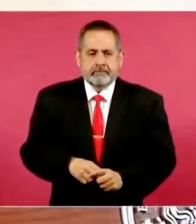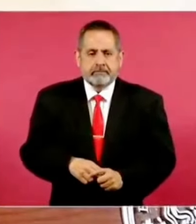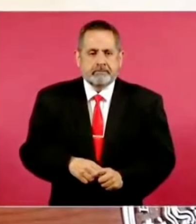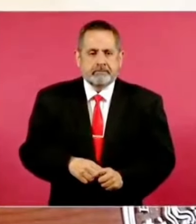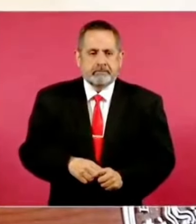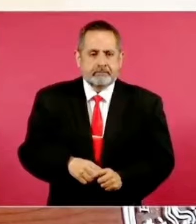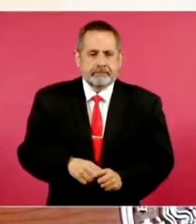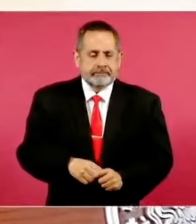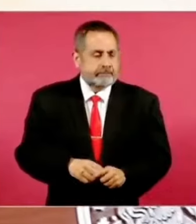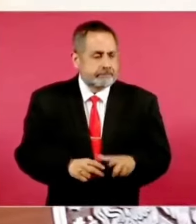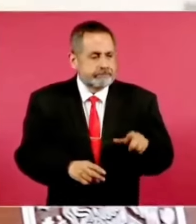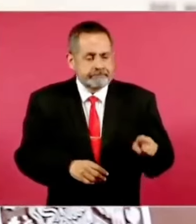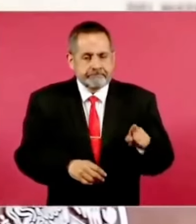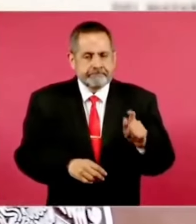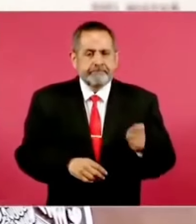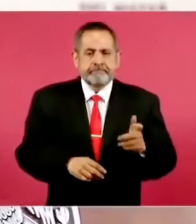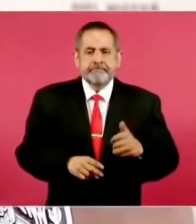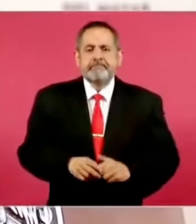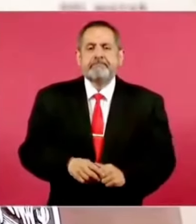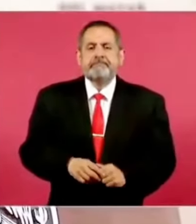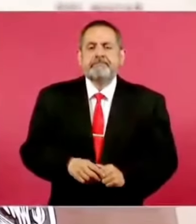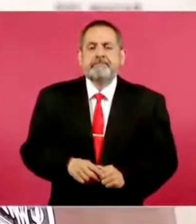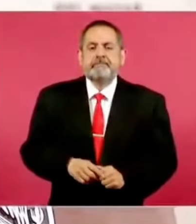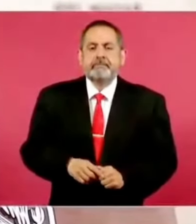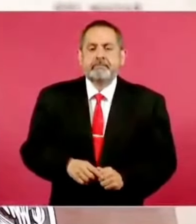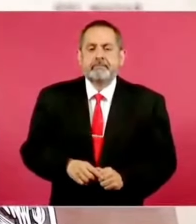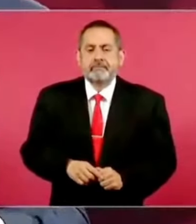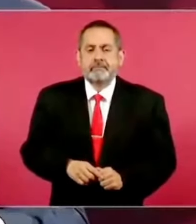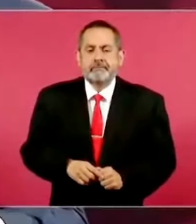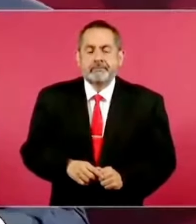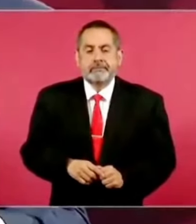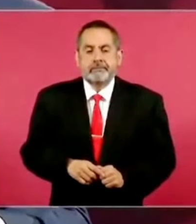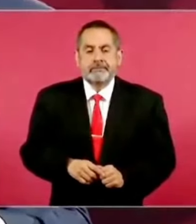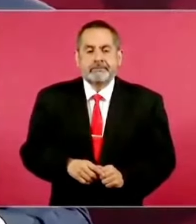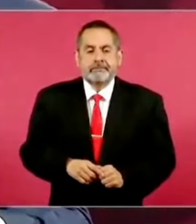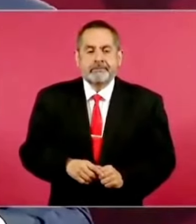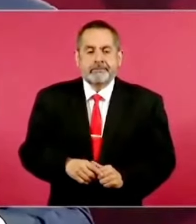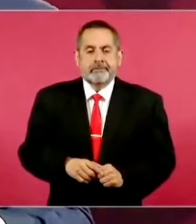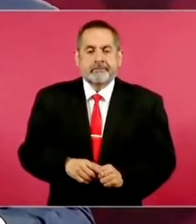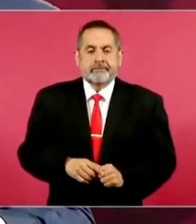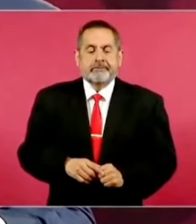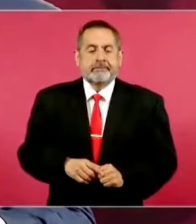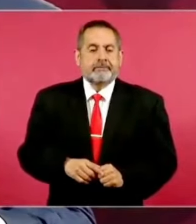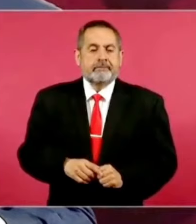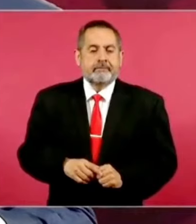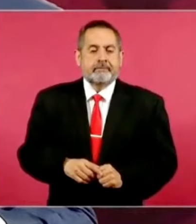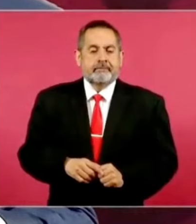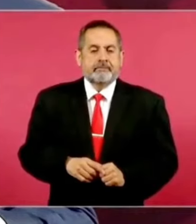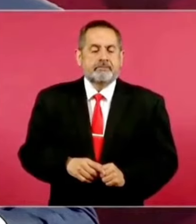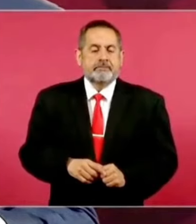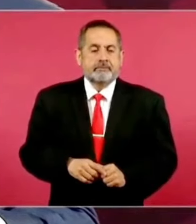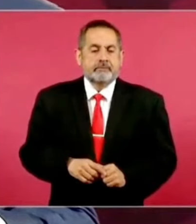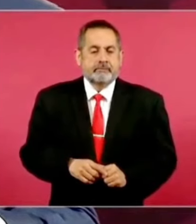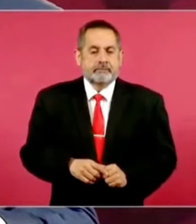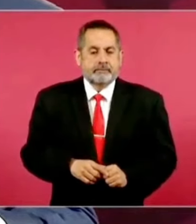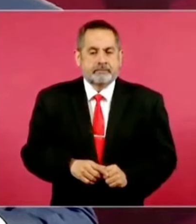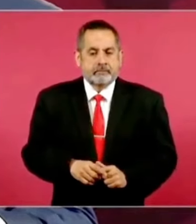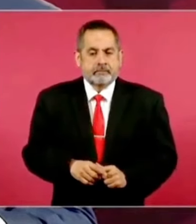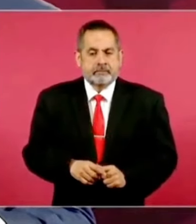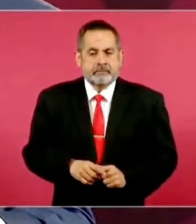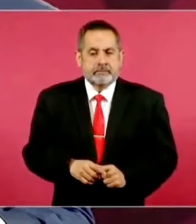esta